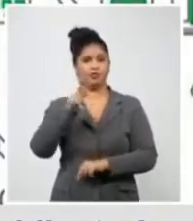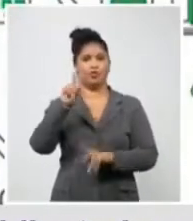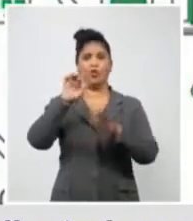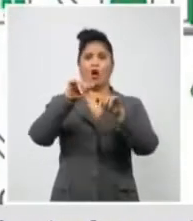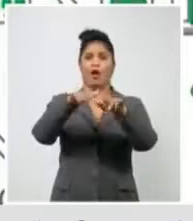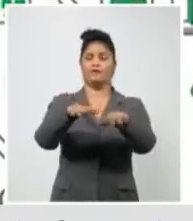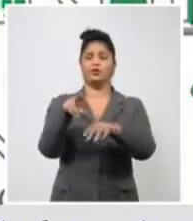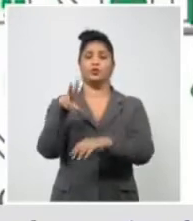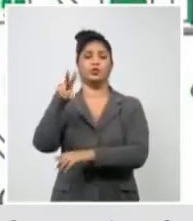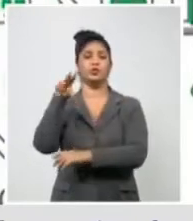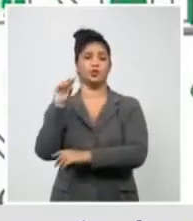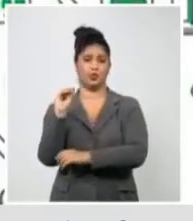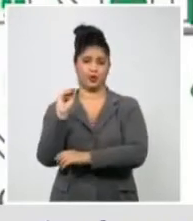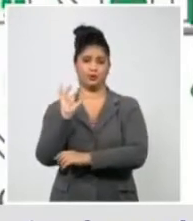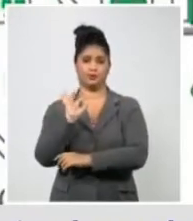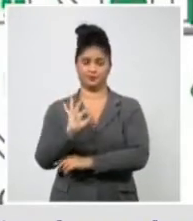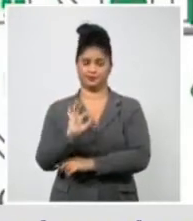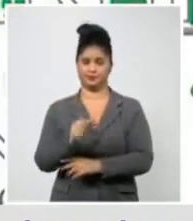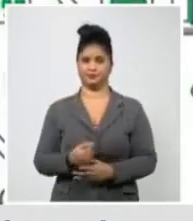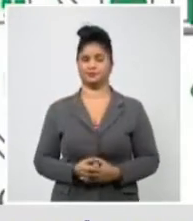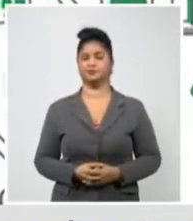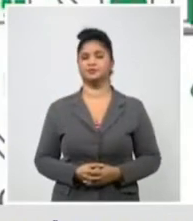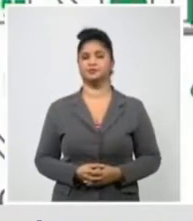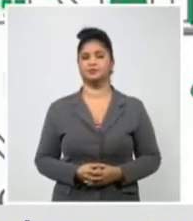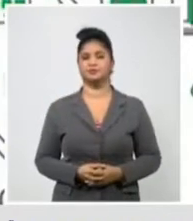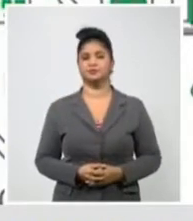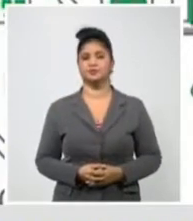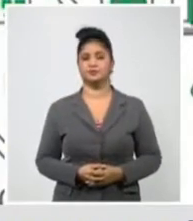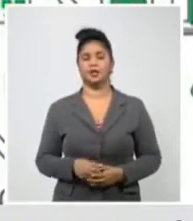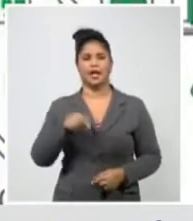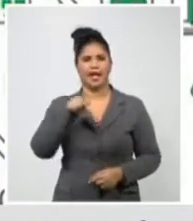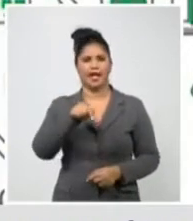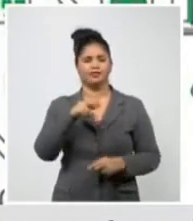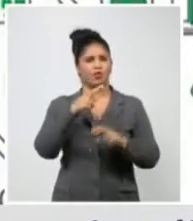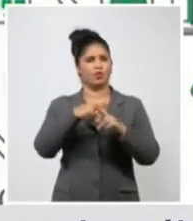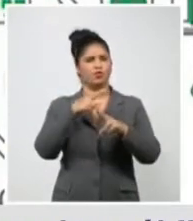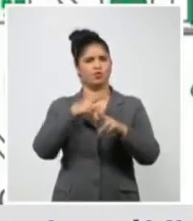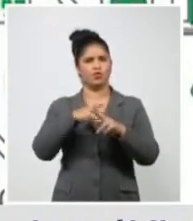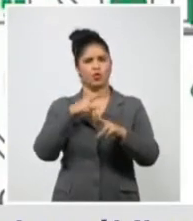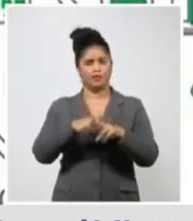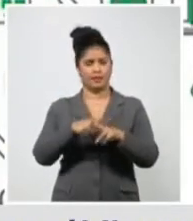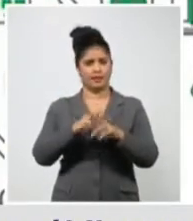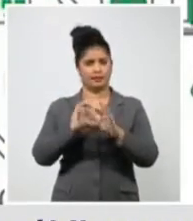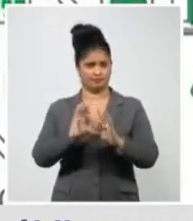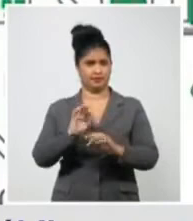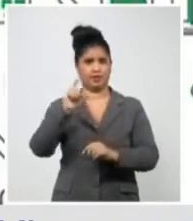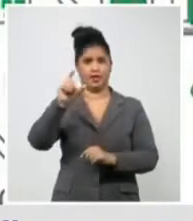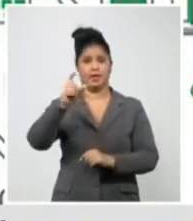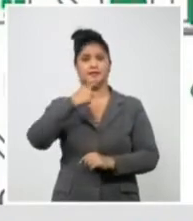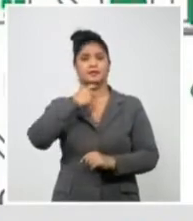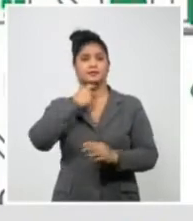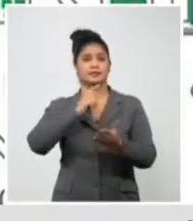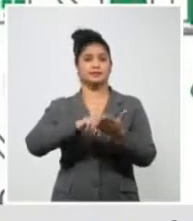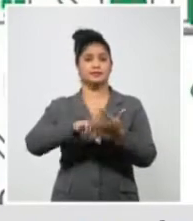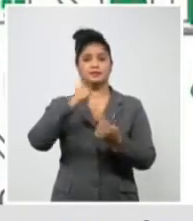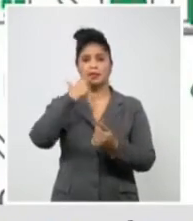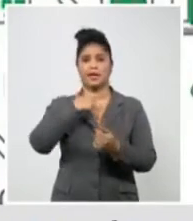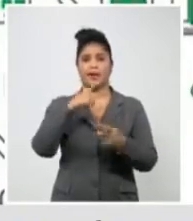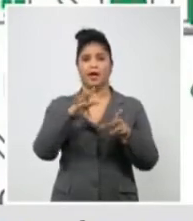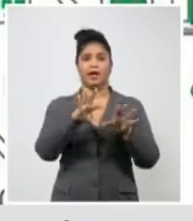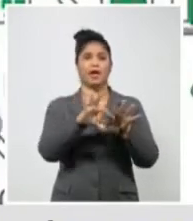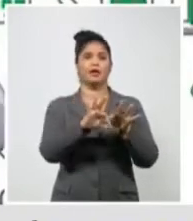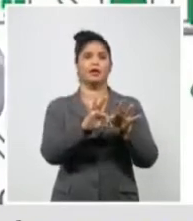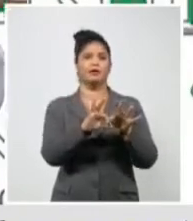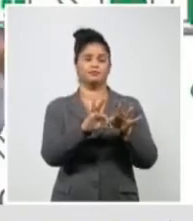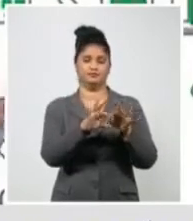surgiera todo este conocimiento de las nuevas variantes es la cepa G, las variantes genéticas G, que son transmisibles y que las